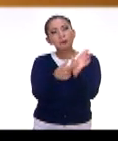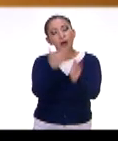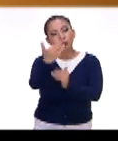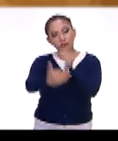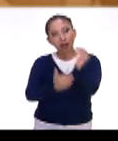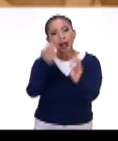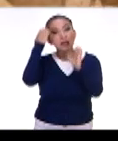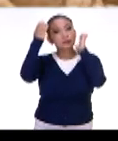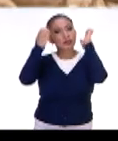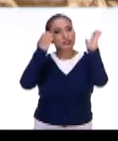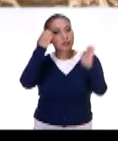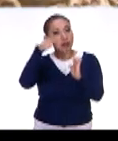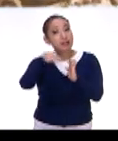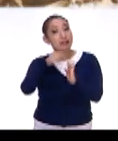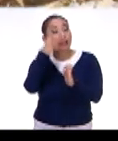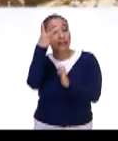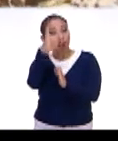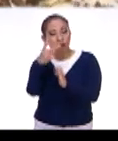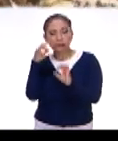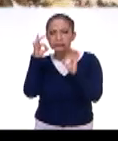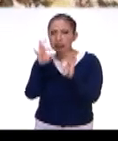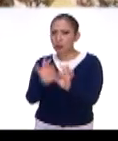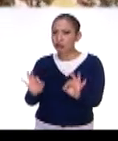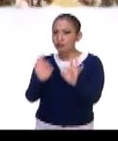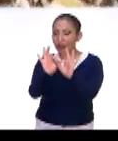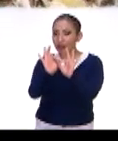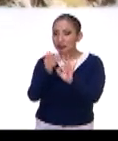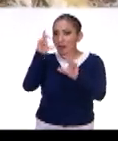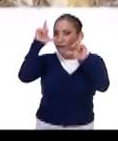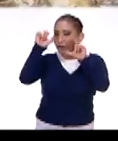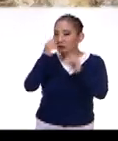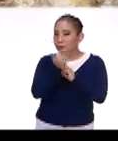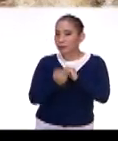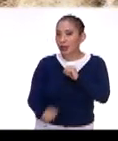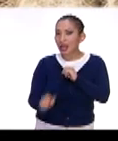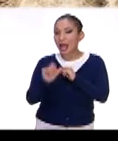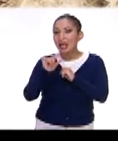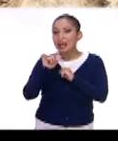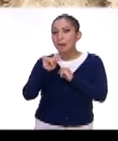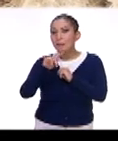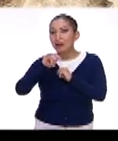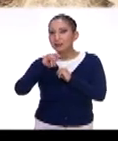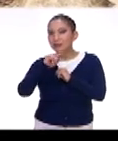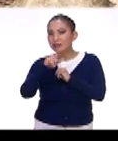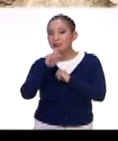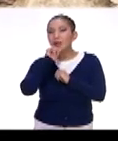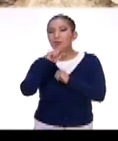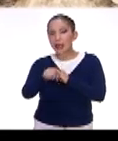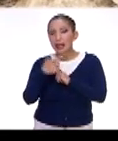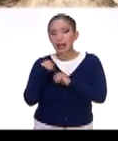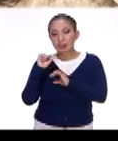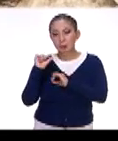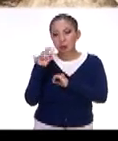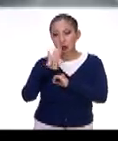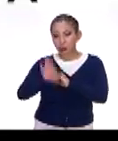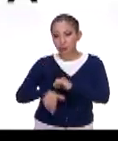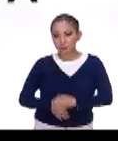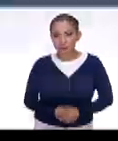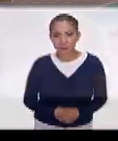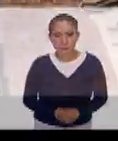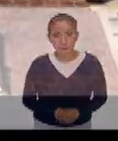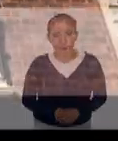desarrollo de la exposición y dos contundentes imágenes del fotógrafo Enyaq Martínez, también recientemente fallecido.